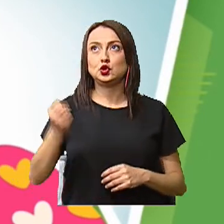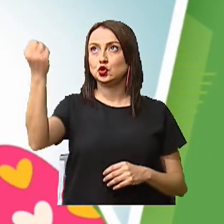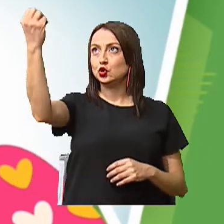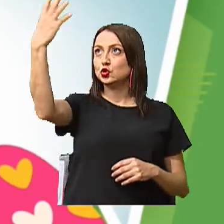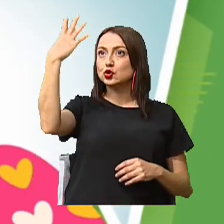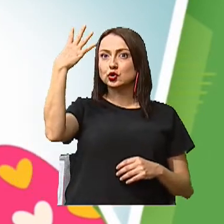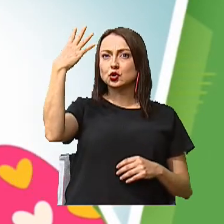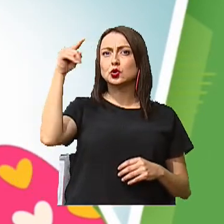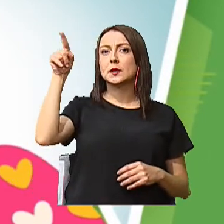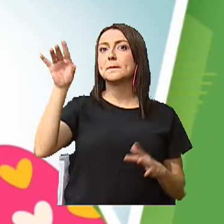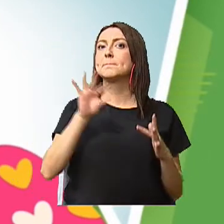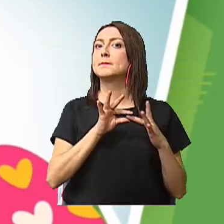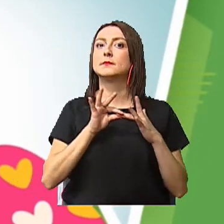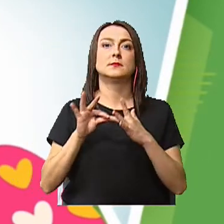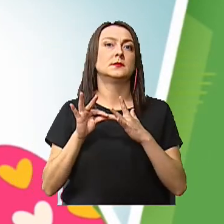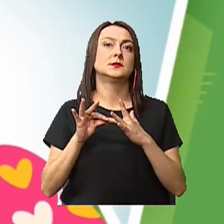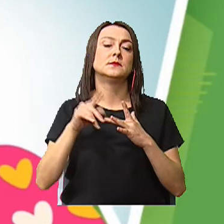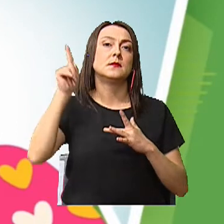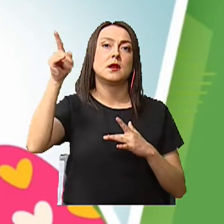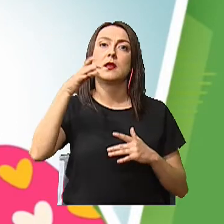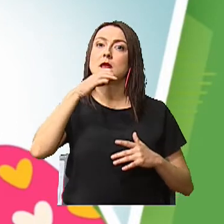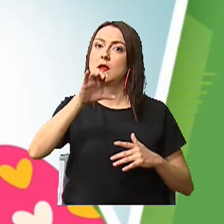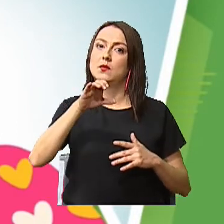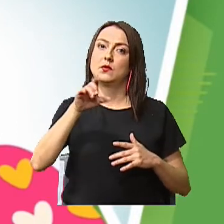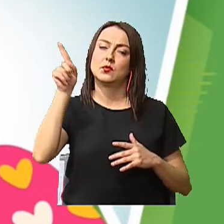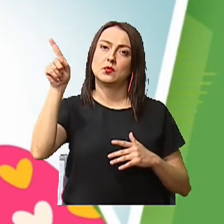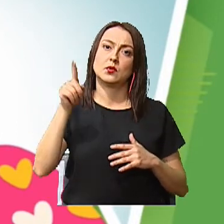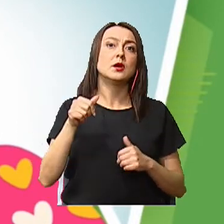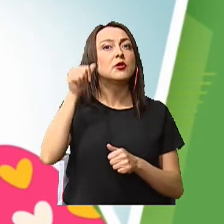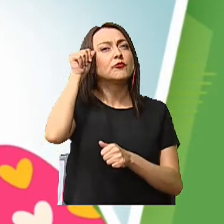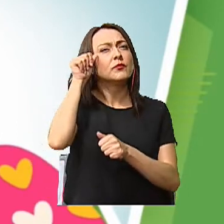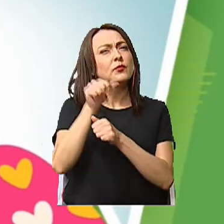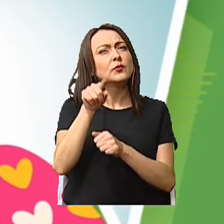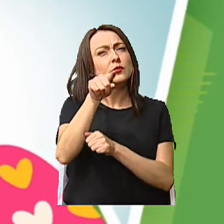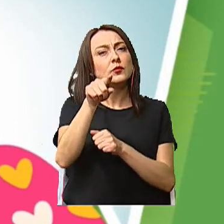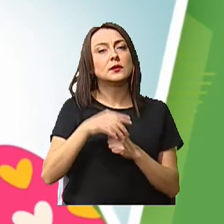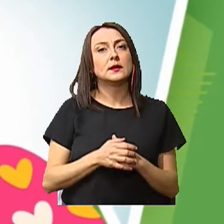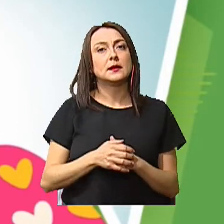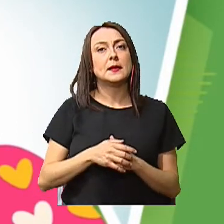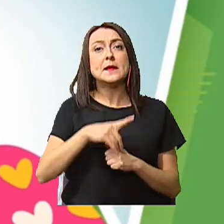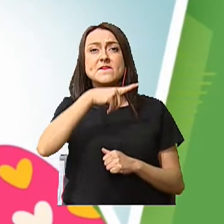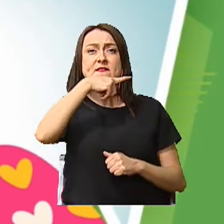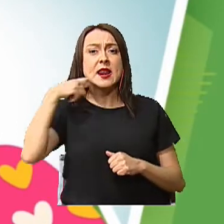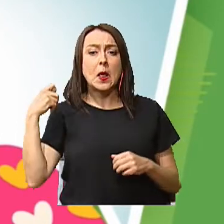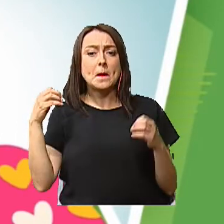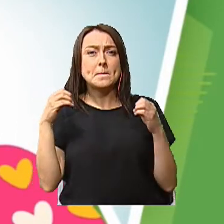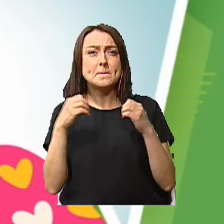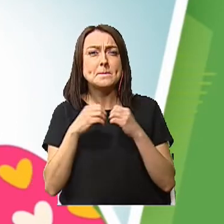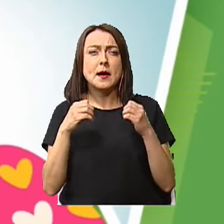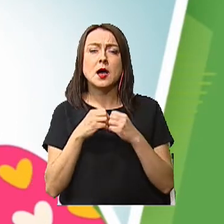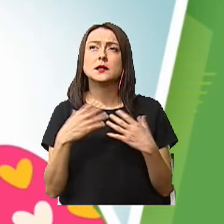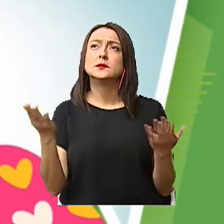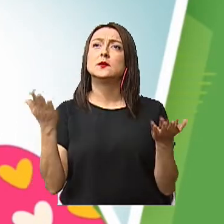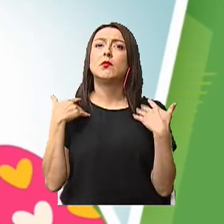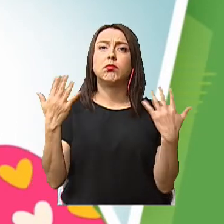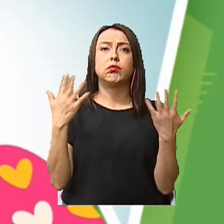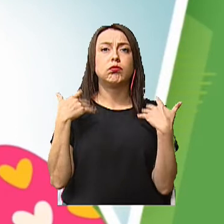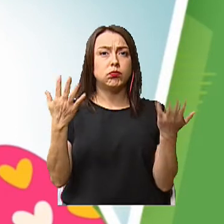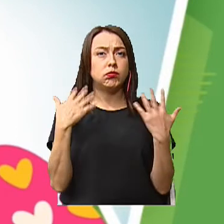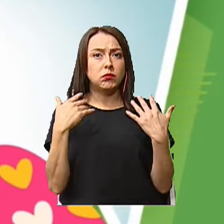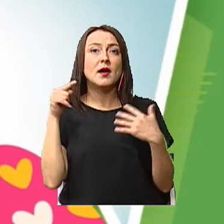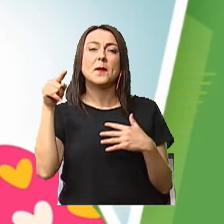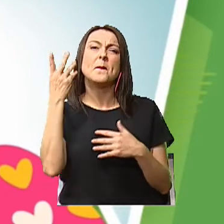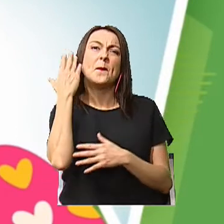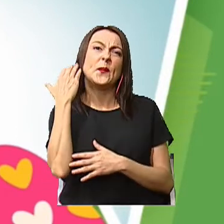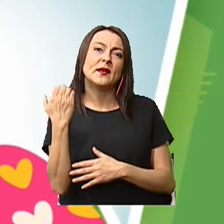es la principal fuente de calor Recordarás que en el verano es cuando hace más calor Esto